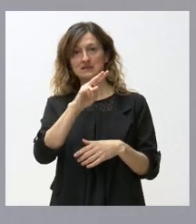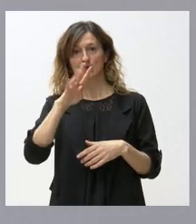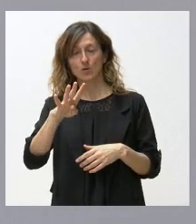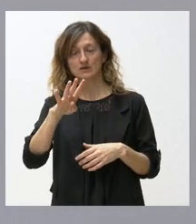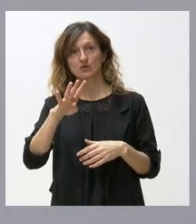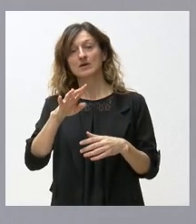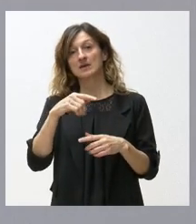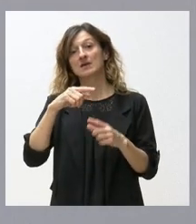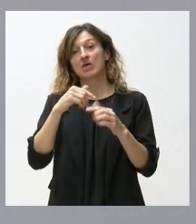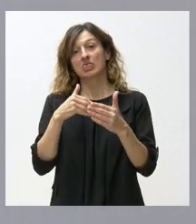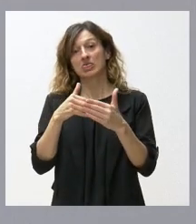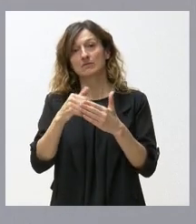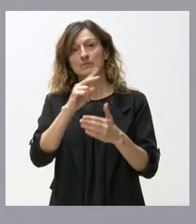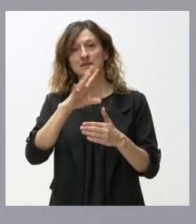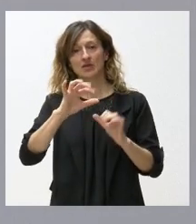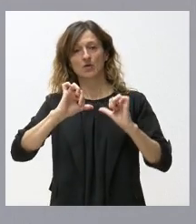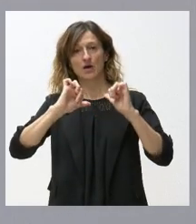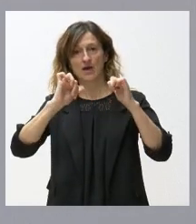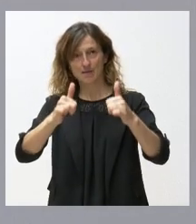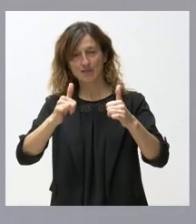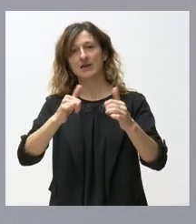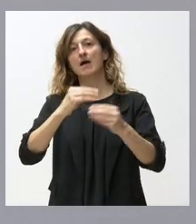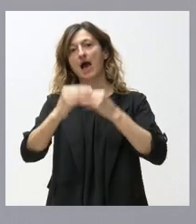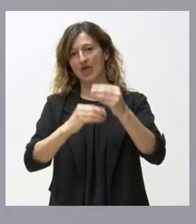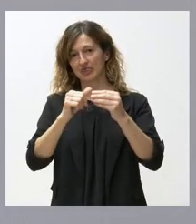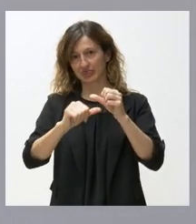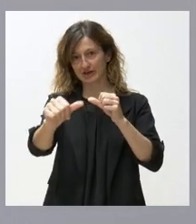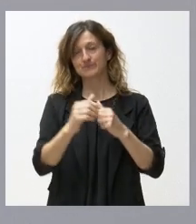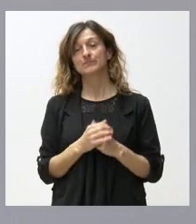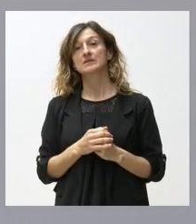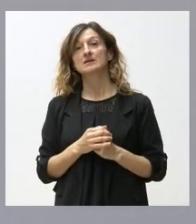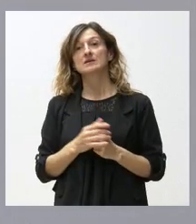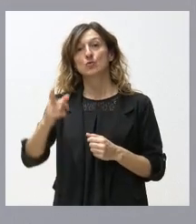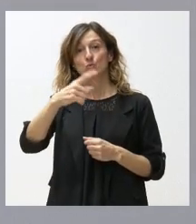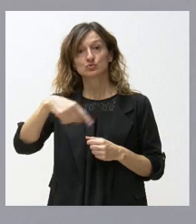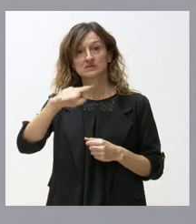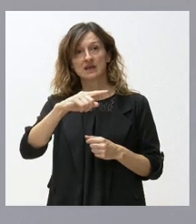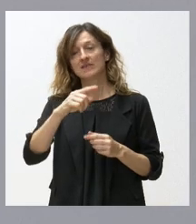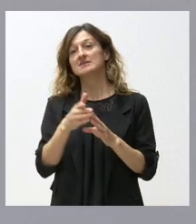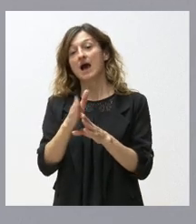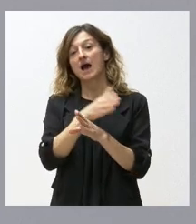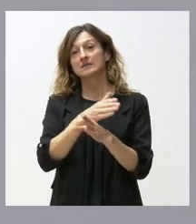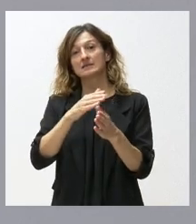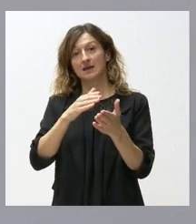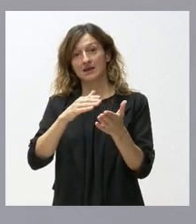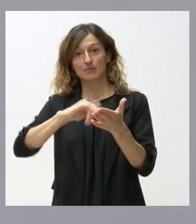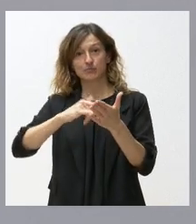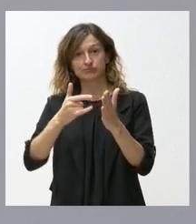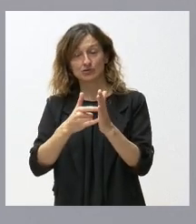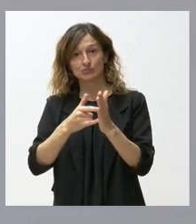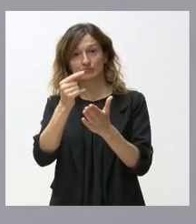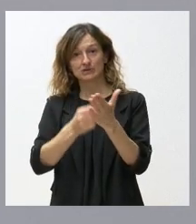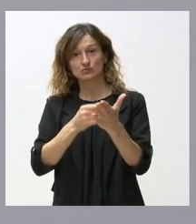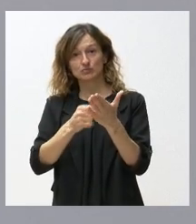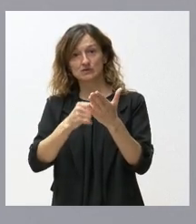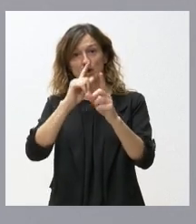2025 cuando llegue el año 2025. Y si ustedes consultan el anteproyecto de presupuestos de la comunidad para el